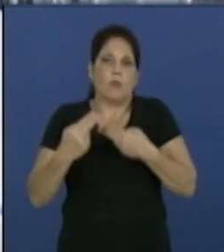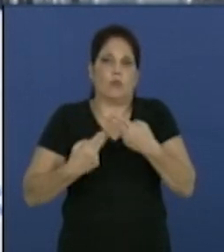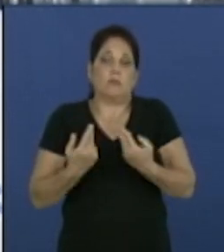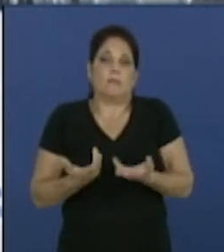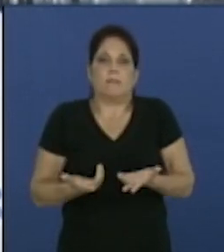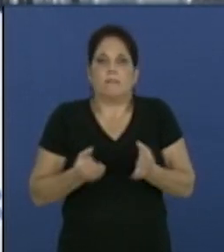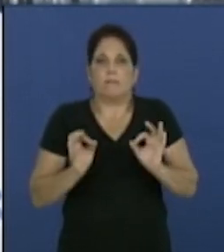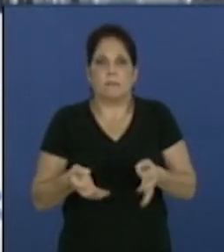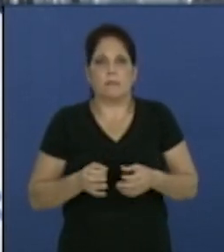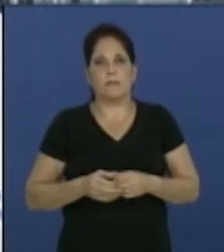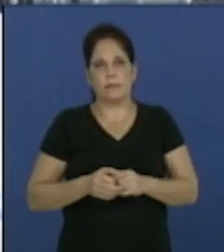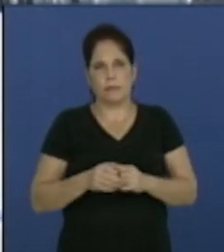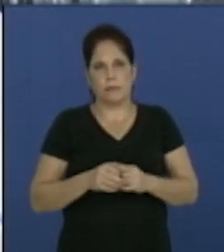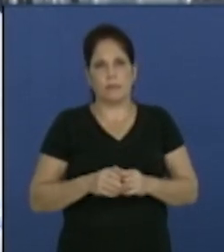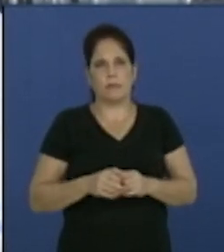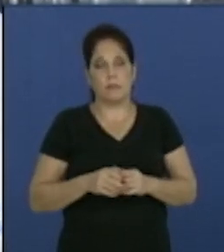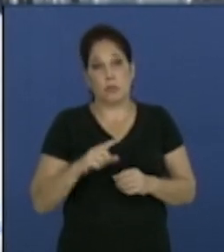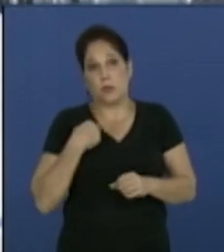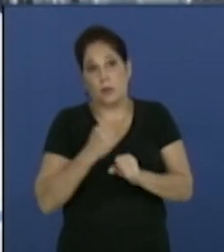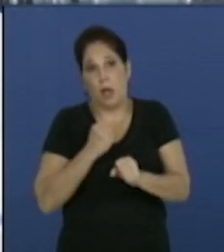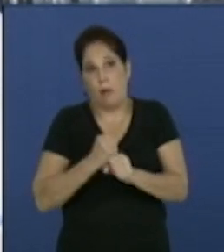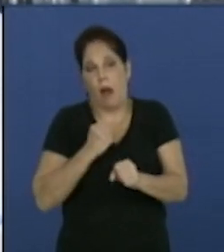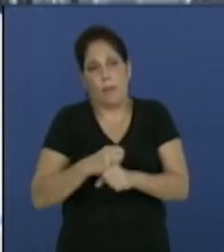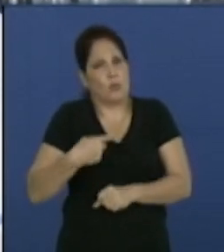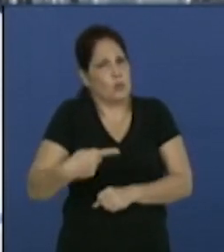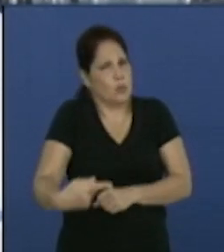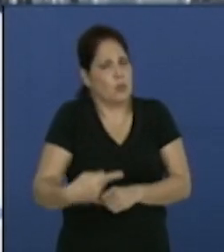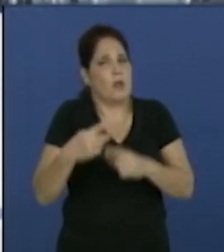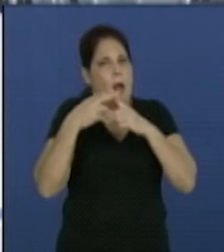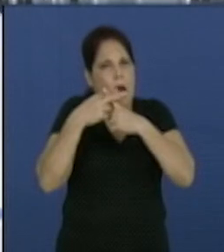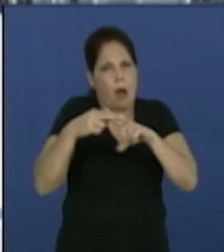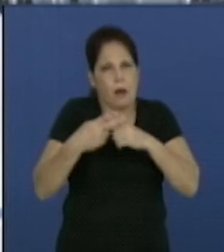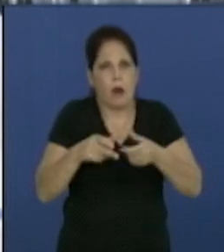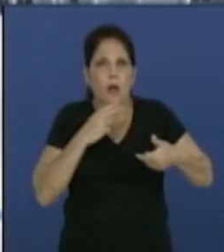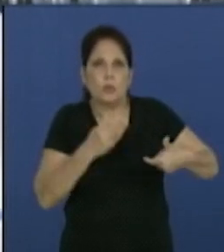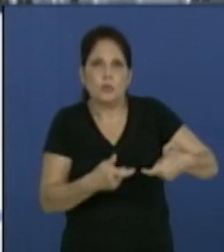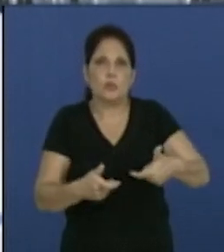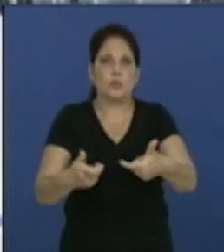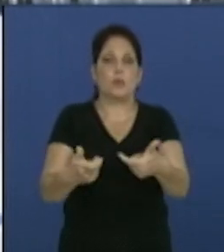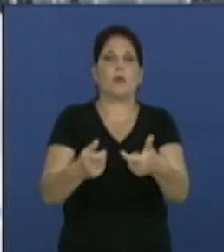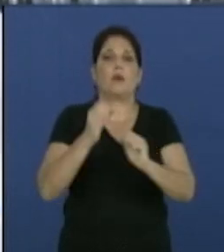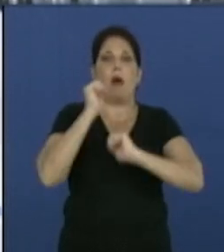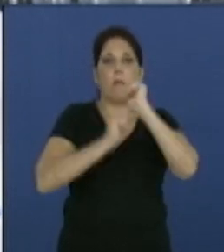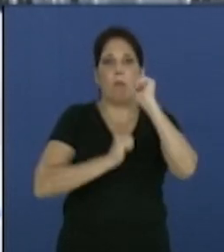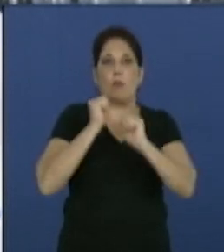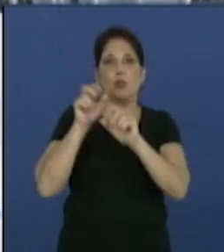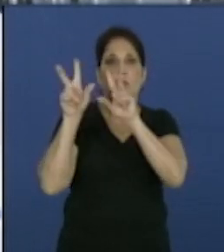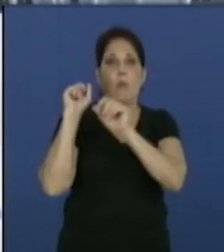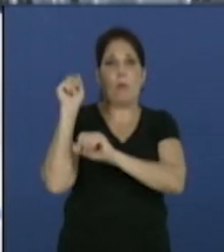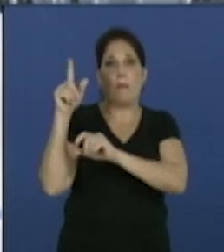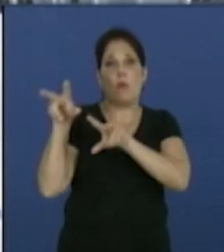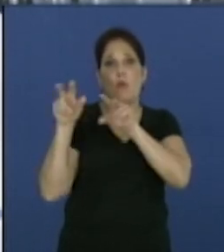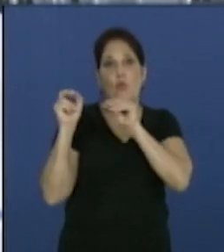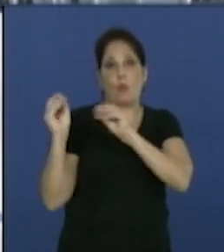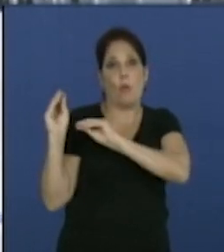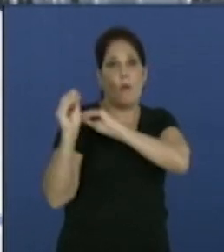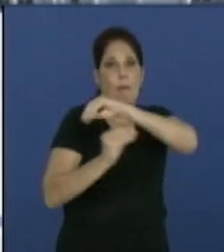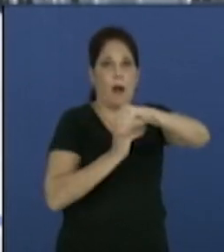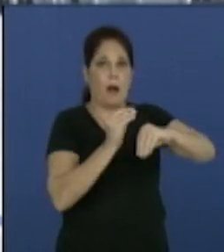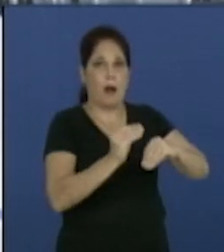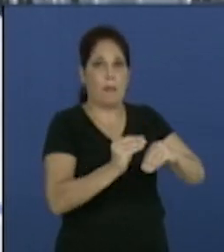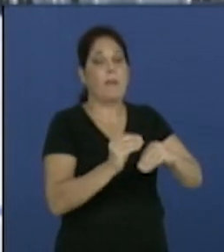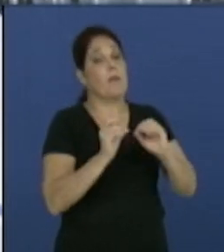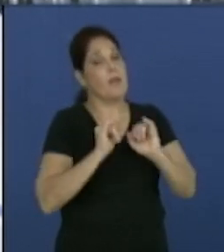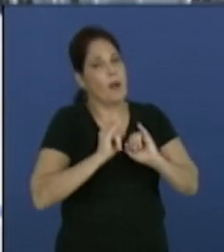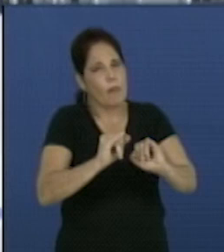del trabajo nuestro a diario, de las condiciones. Pero es la realidad, es por